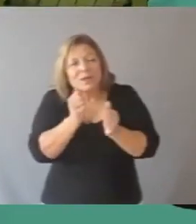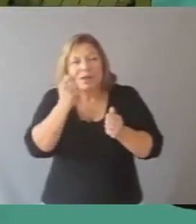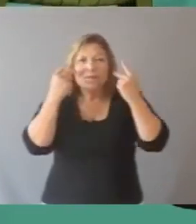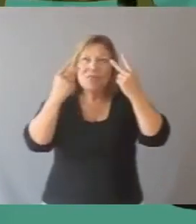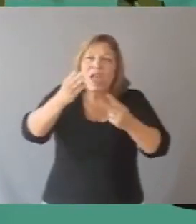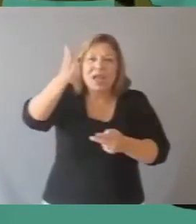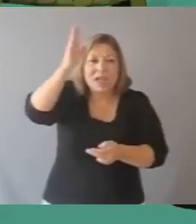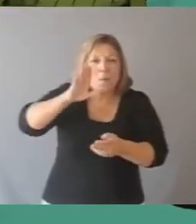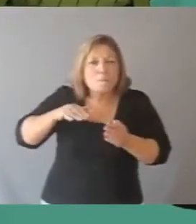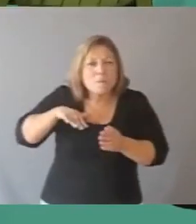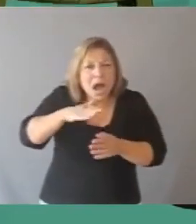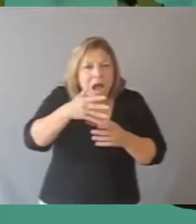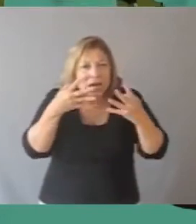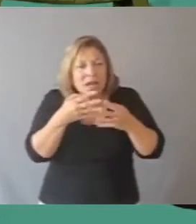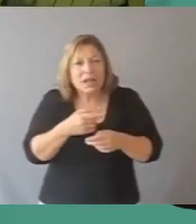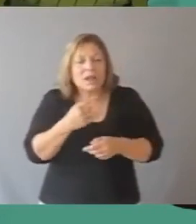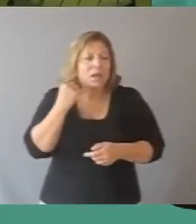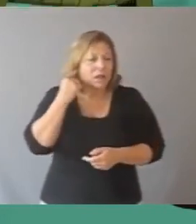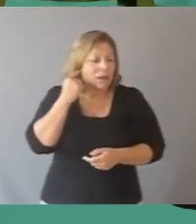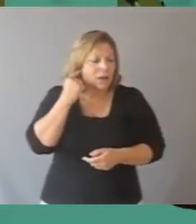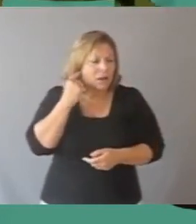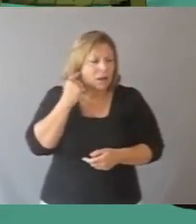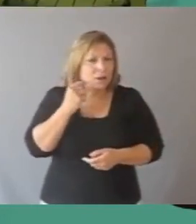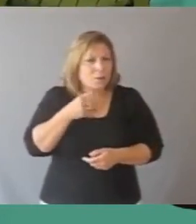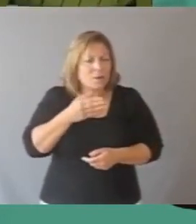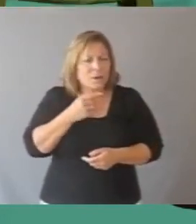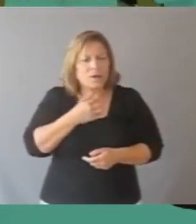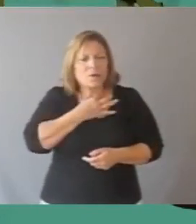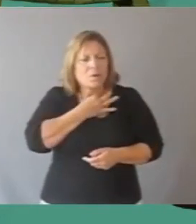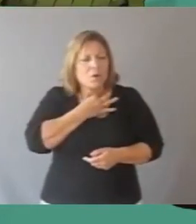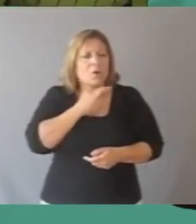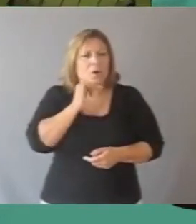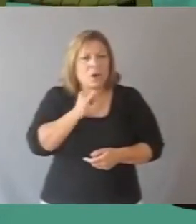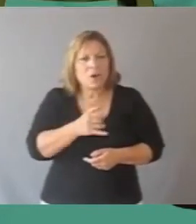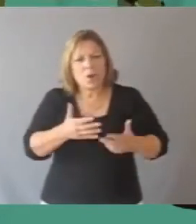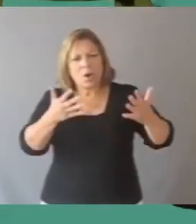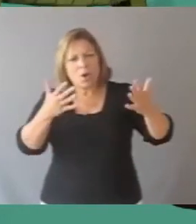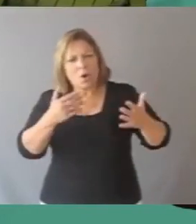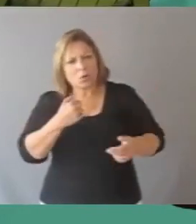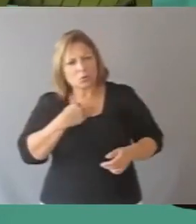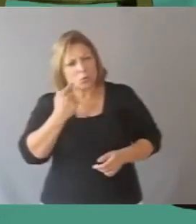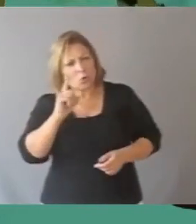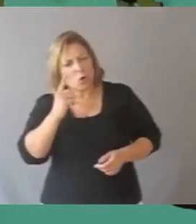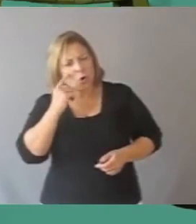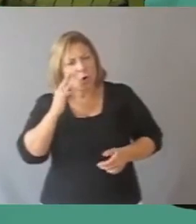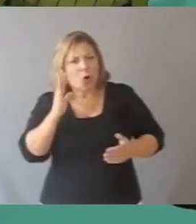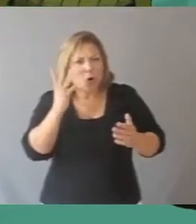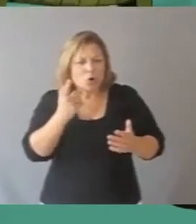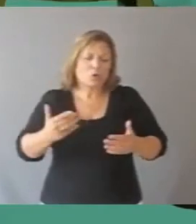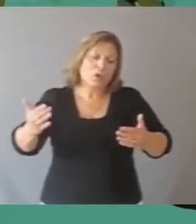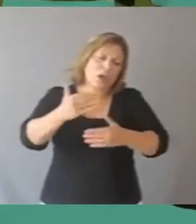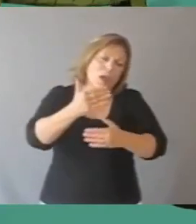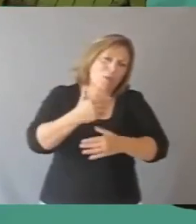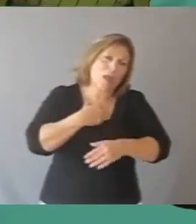hizo contigo el viaje hasta el mar. Al oír esa voz conocida, el surubí salió de la gruta. Ah, no te había conocido, le